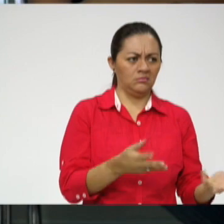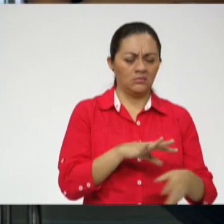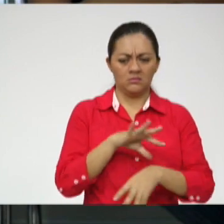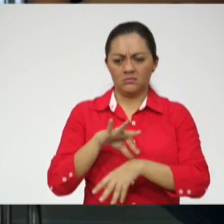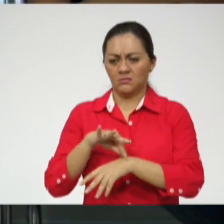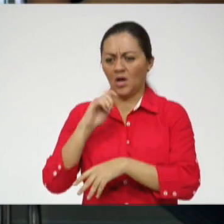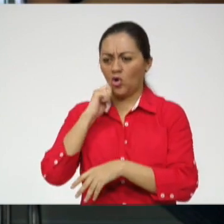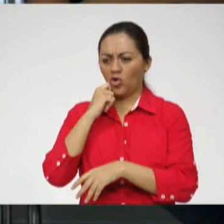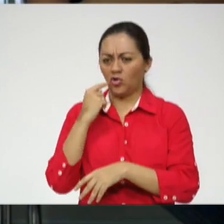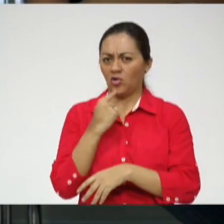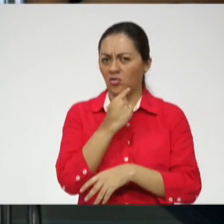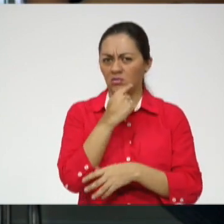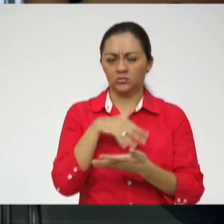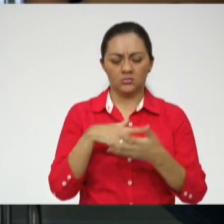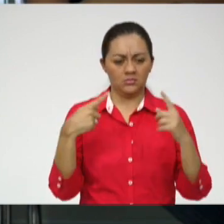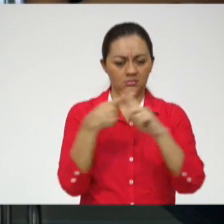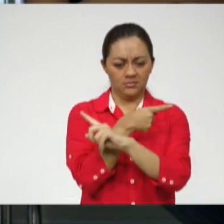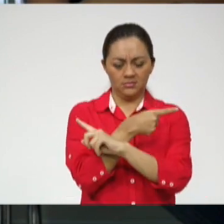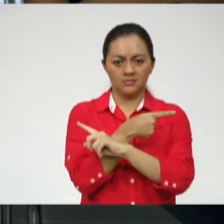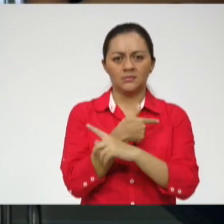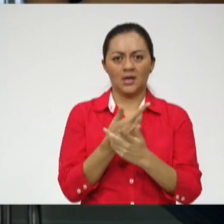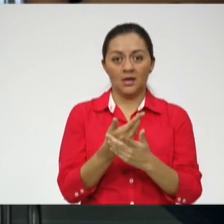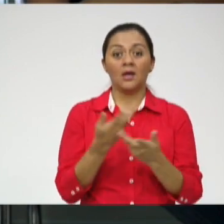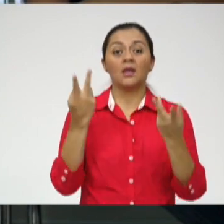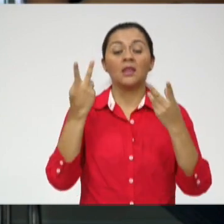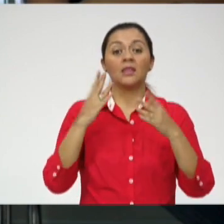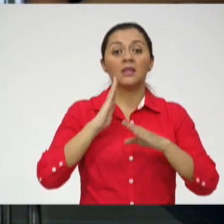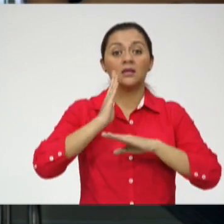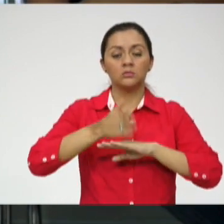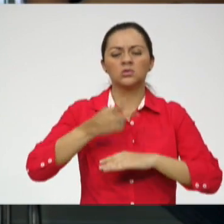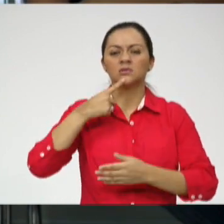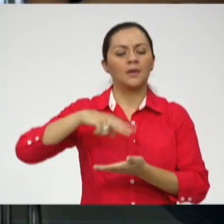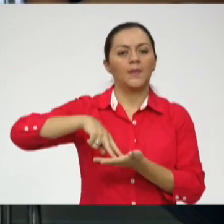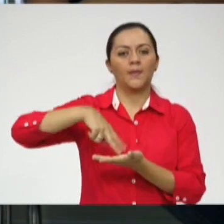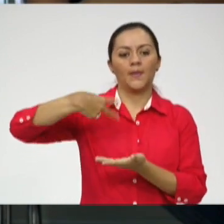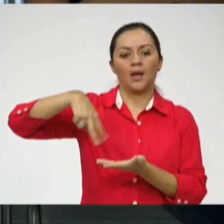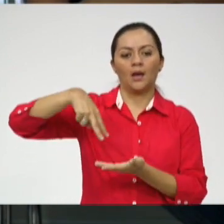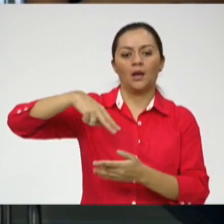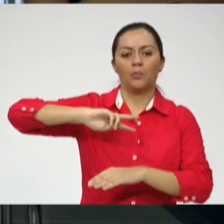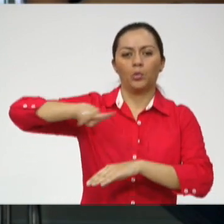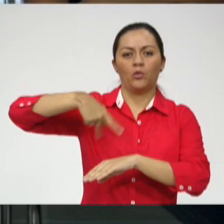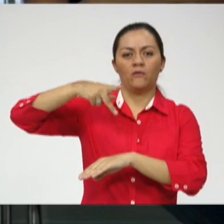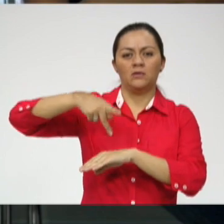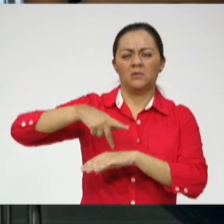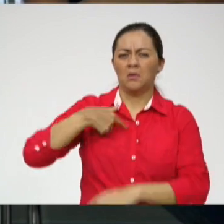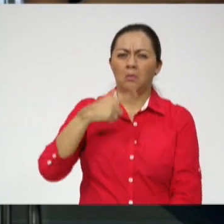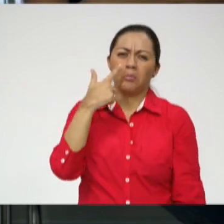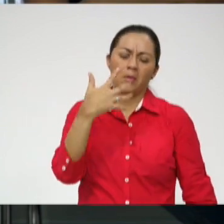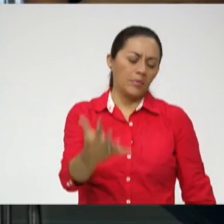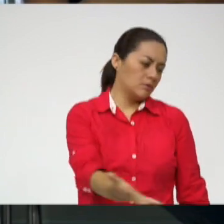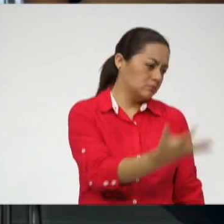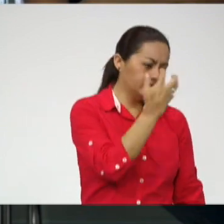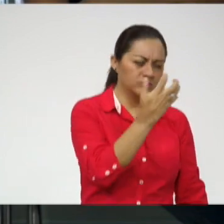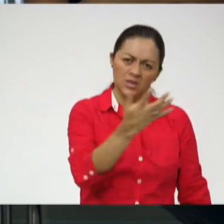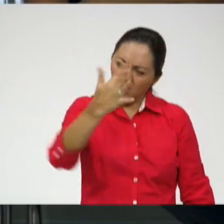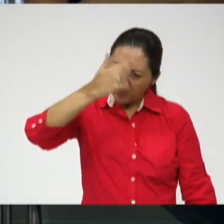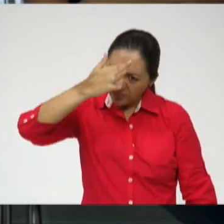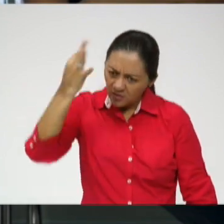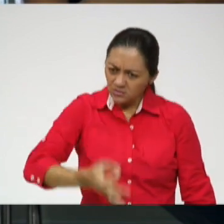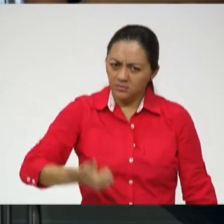kibio, era un relajo. Después quería ser bailarina profesional. Mi padre estaba enojadísimo porque...